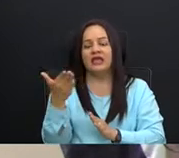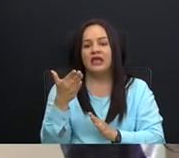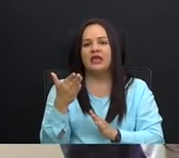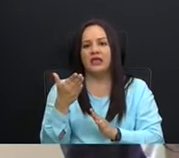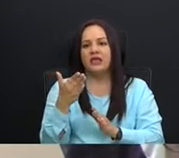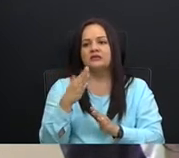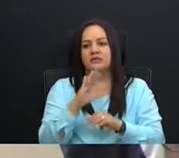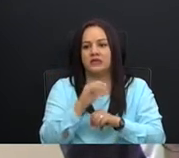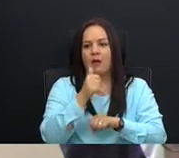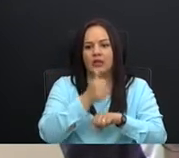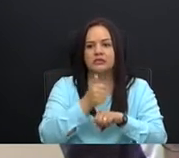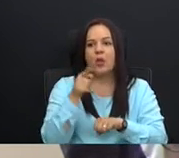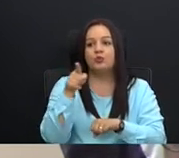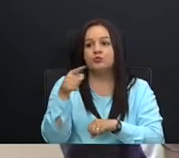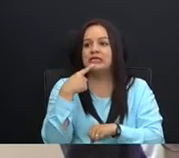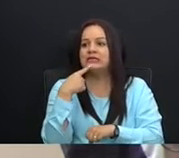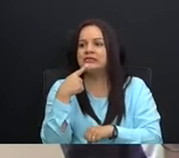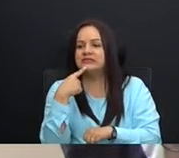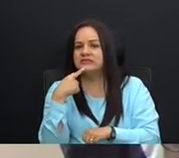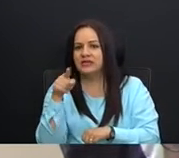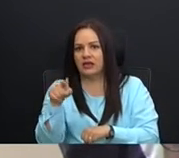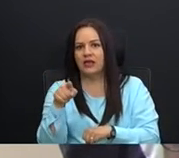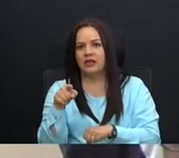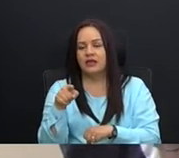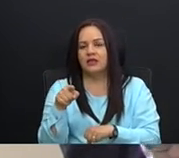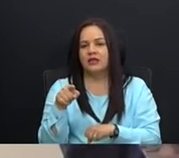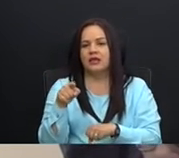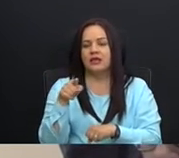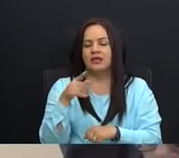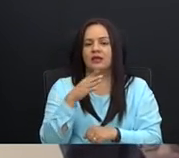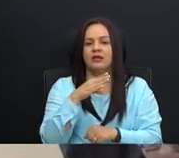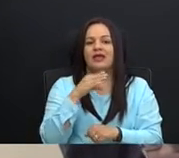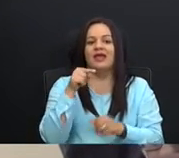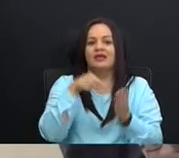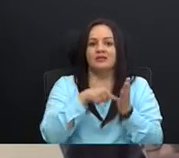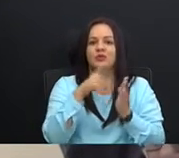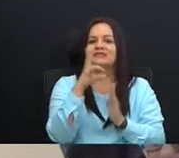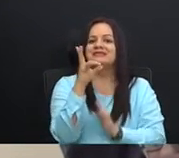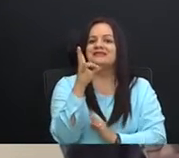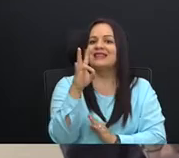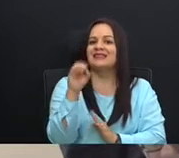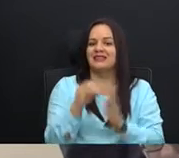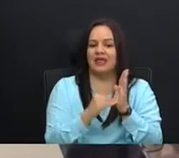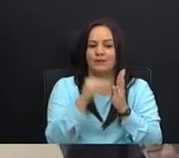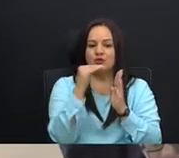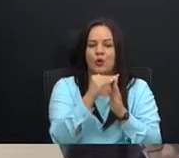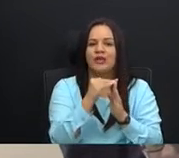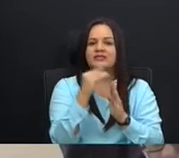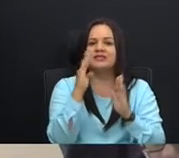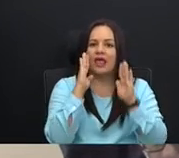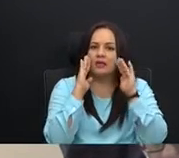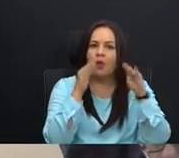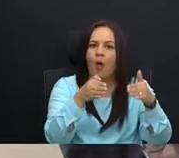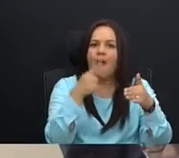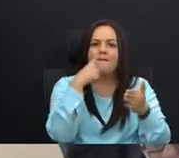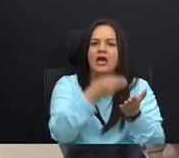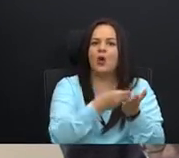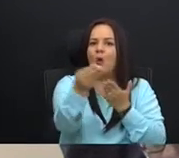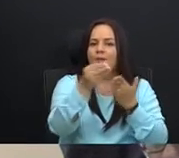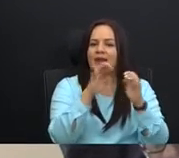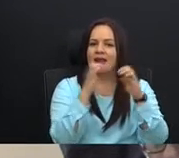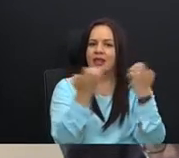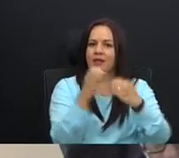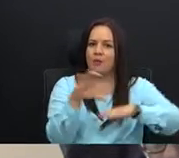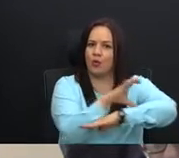a lo cual usted hace referencia, son 70 millones, dirigidos, a la compra, de equipo, que por cierto,